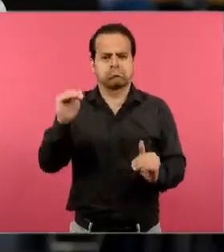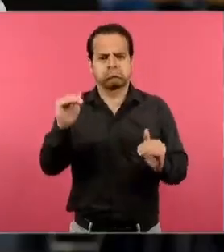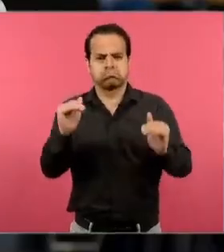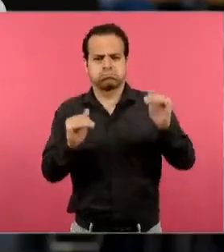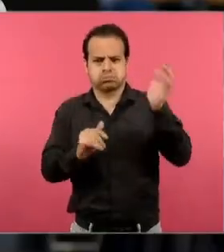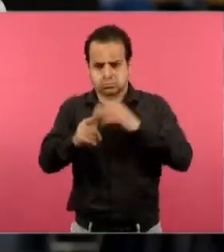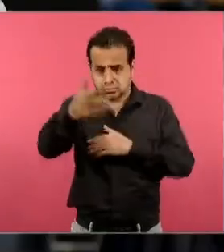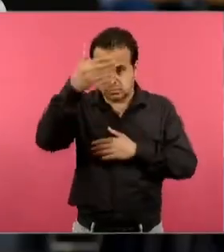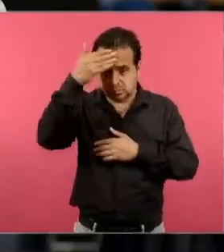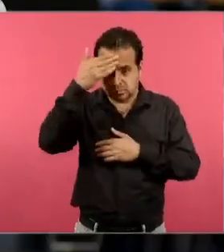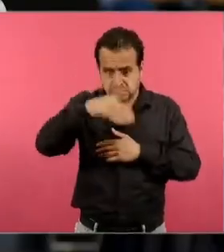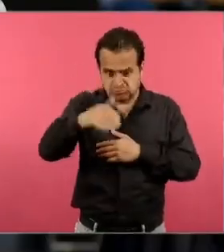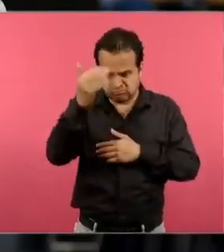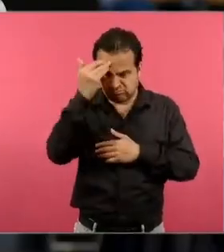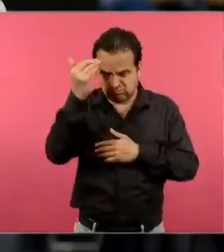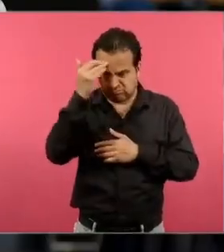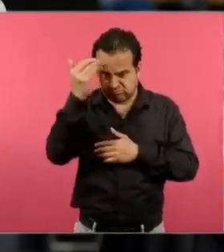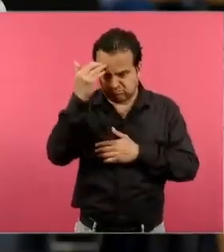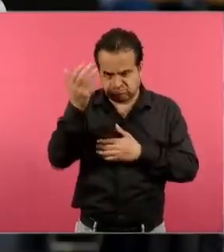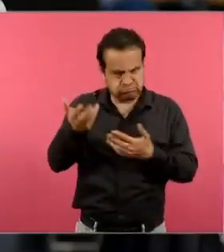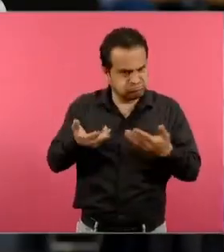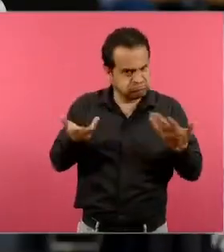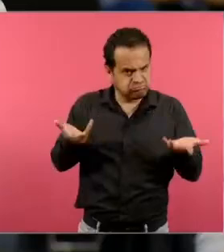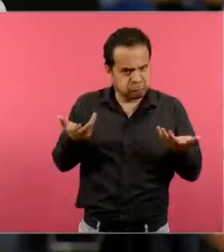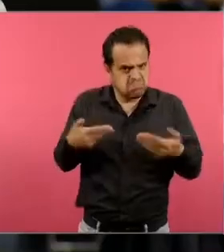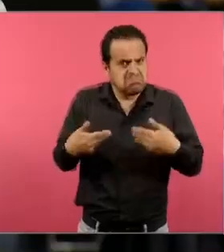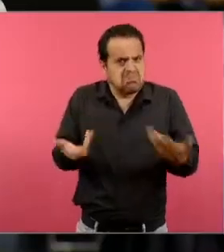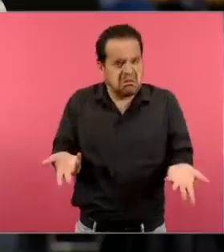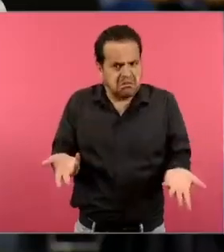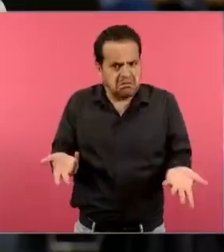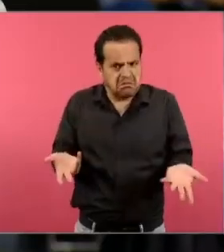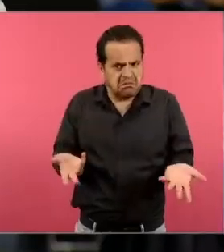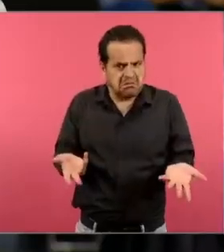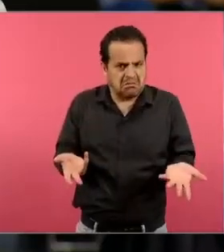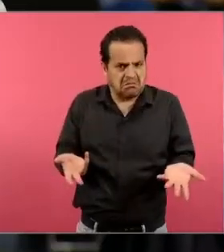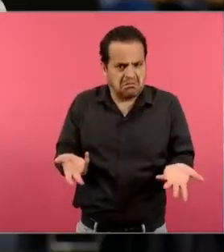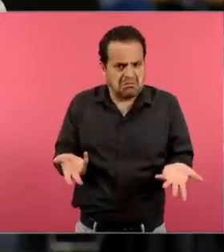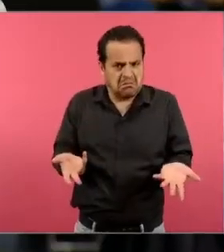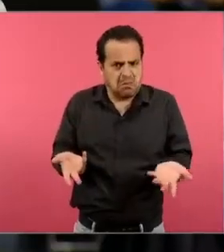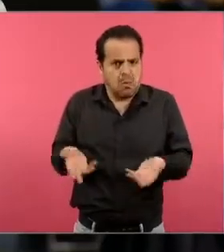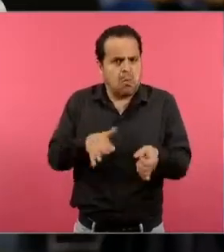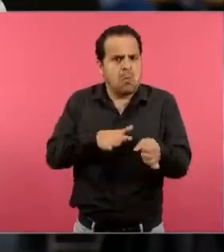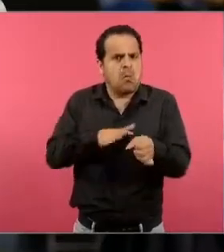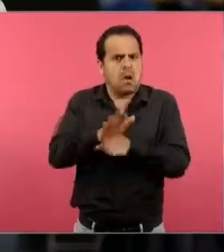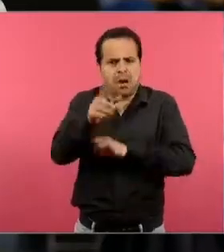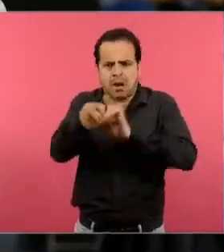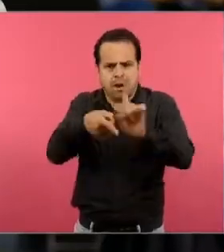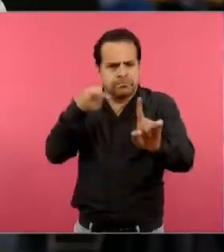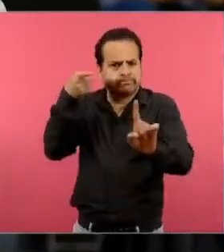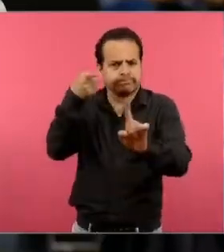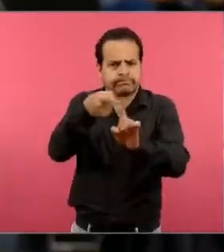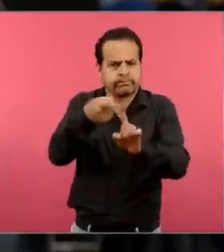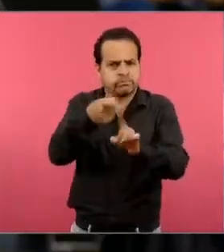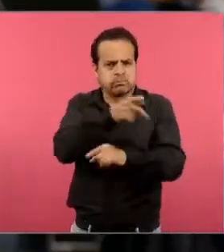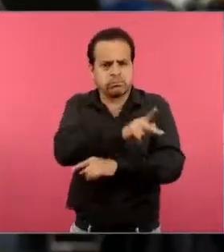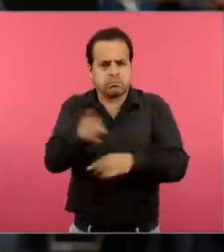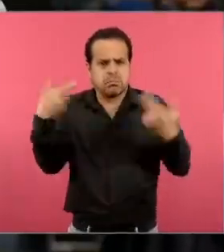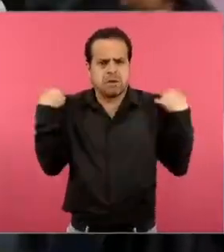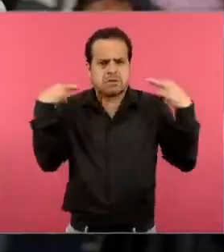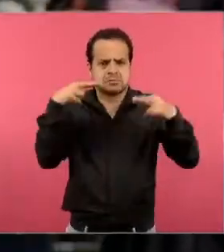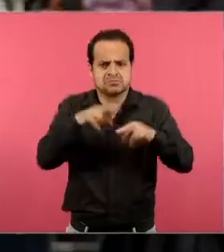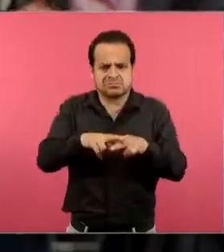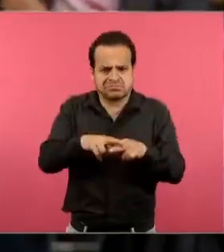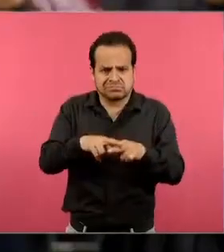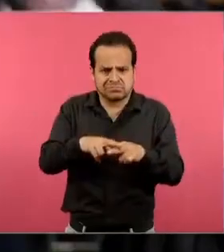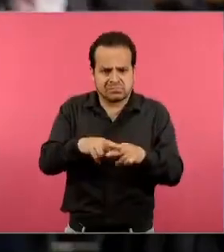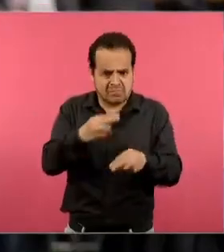hacerle este tipo de cuestionamientos a los maestros. Entonces, es decir, ¿qué se espera de ellos al interpretar este